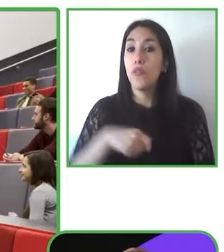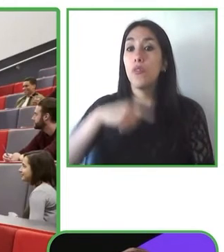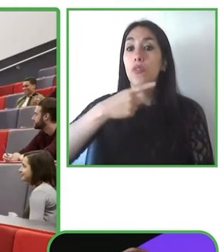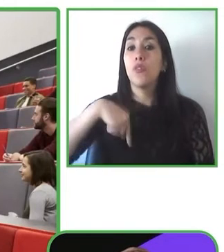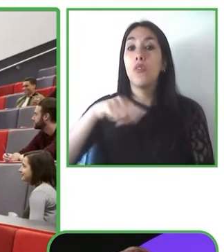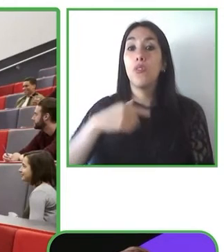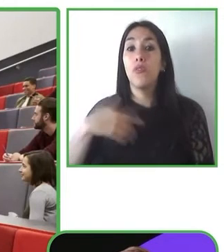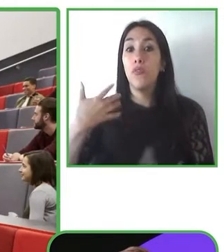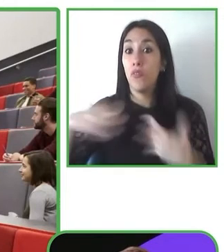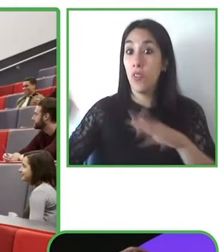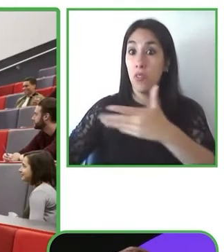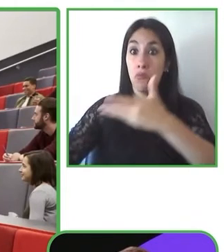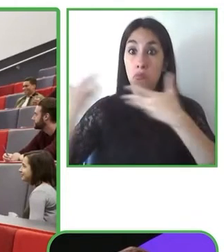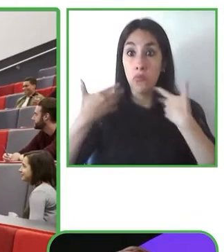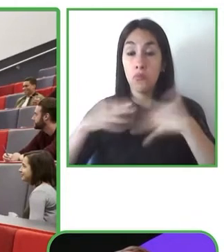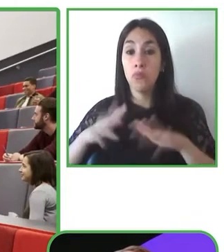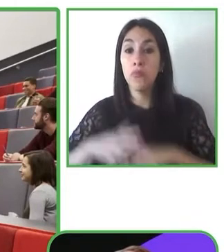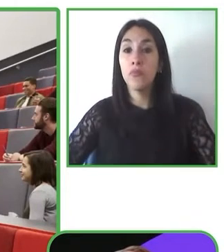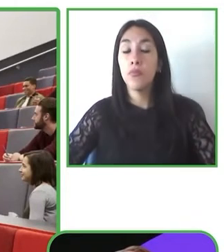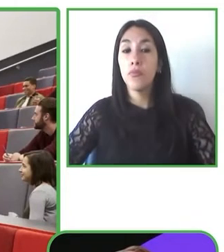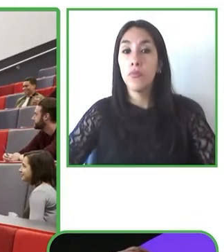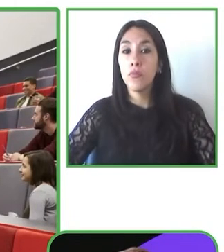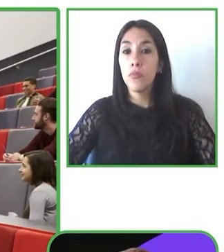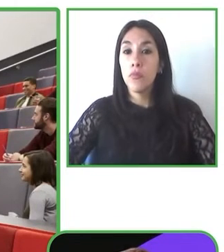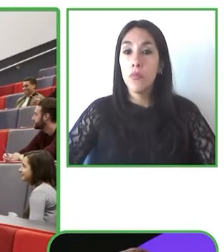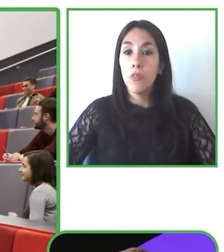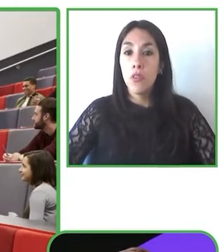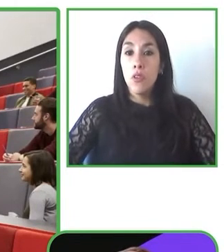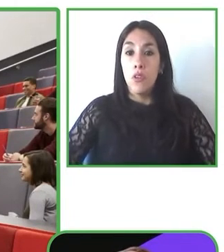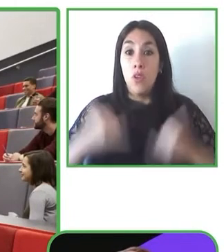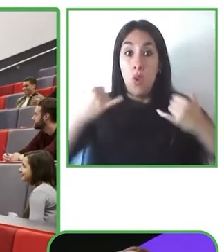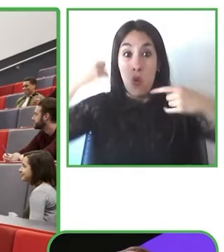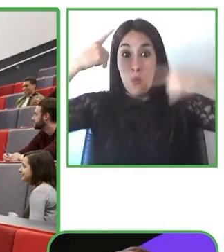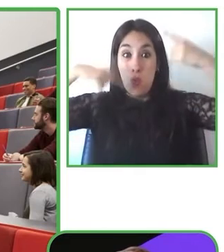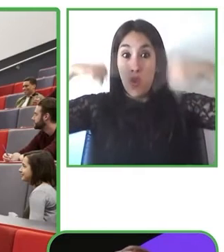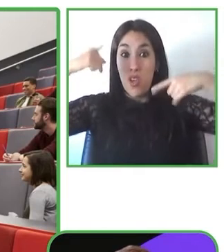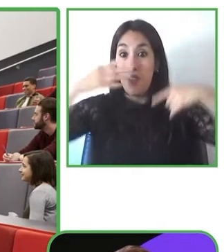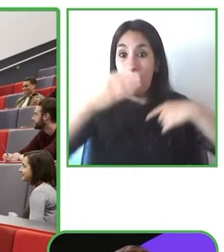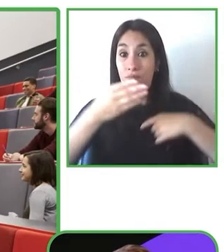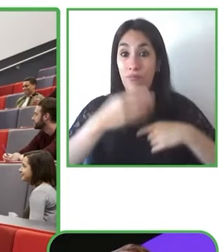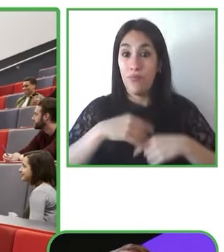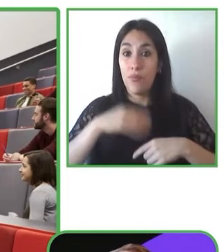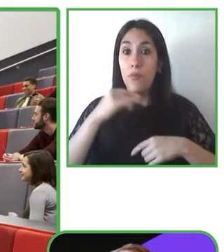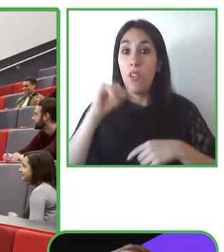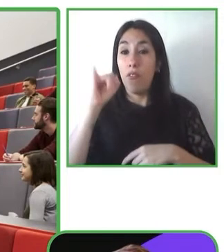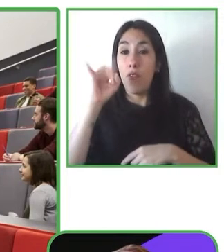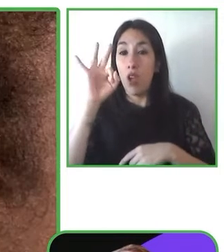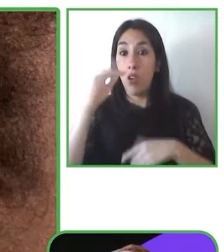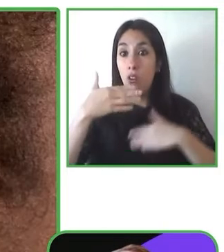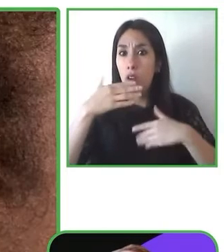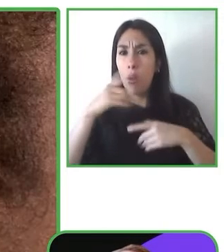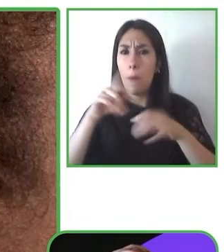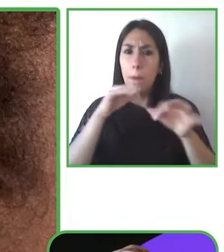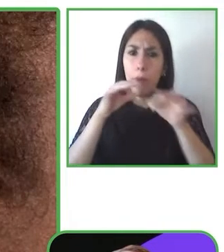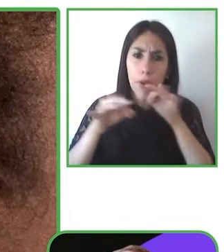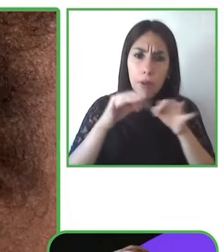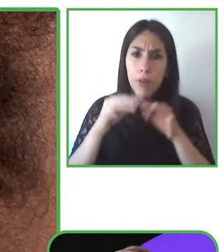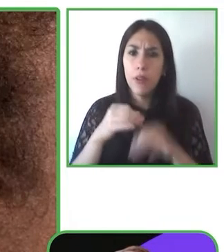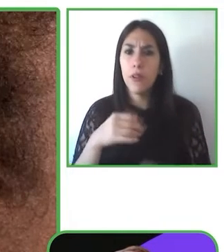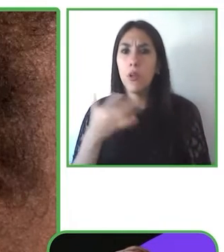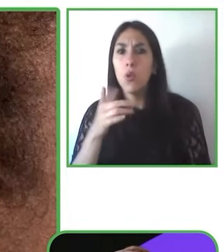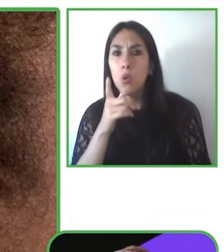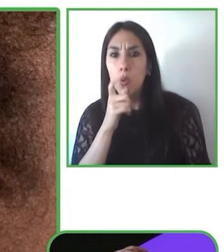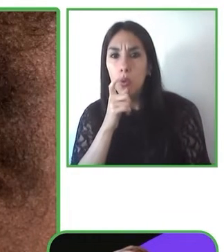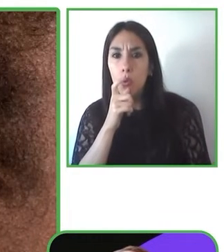Esta política muestra que cuando hablamos de accesibilidad, tenemos un grado con el cual el producto, el dispositivo, el servicio